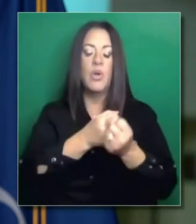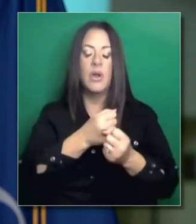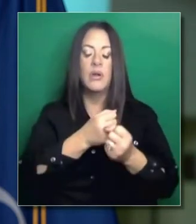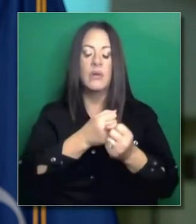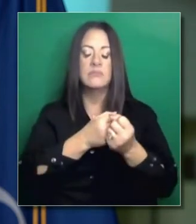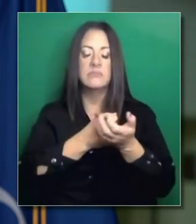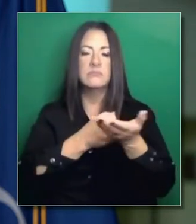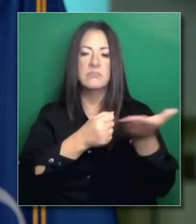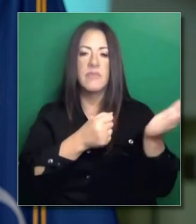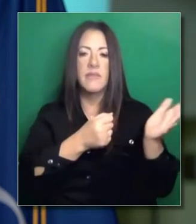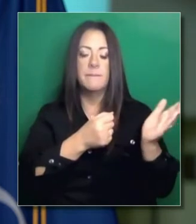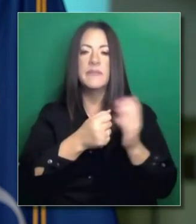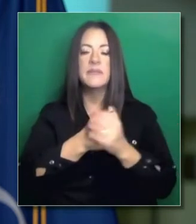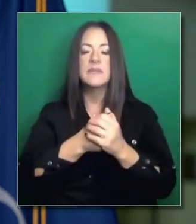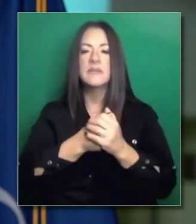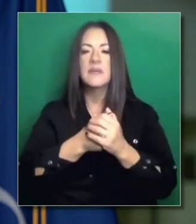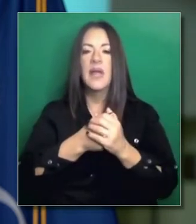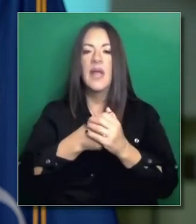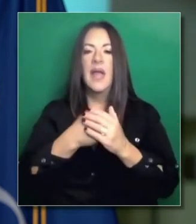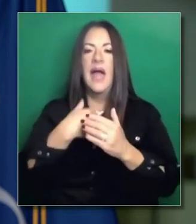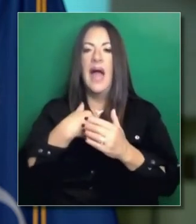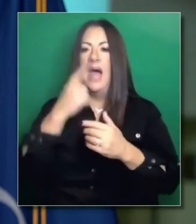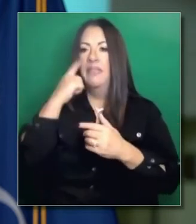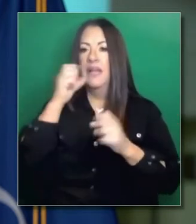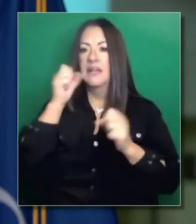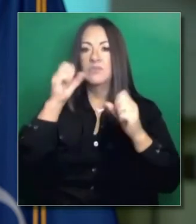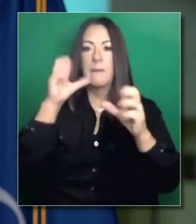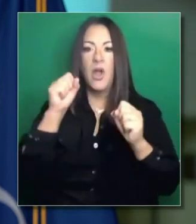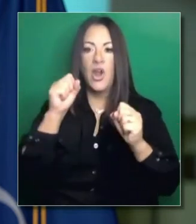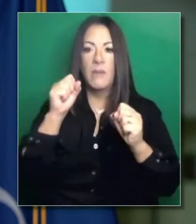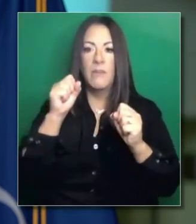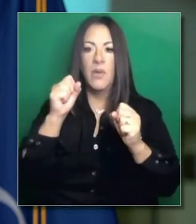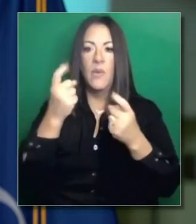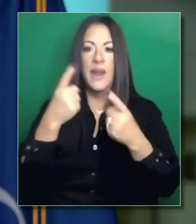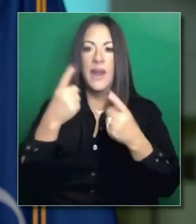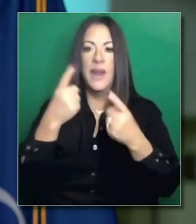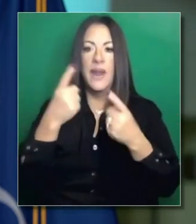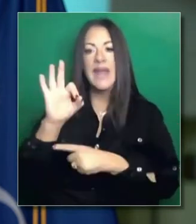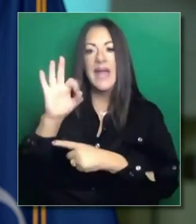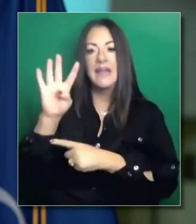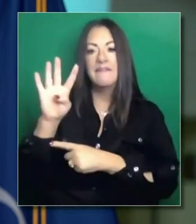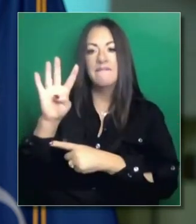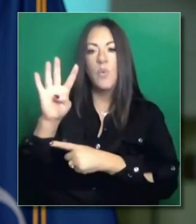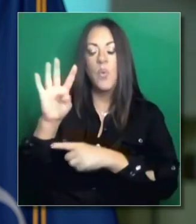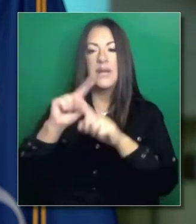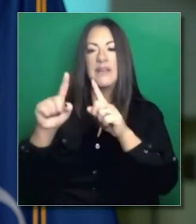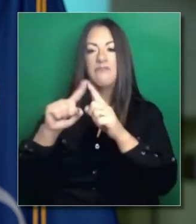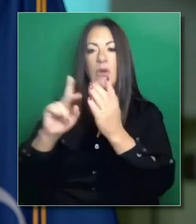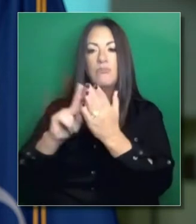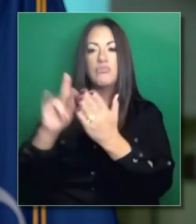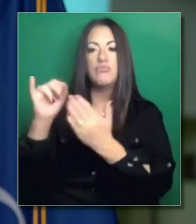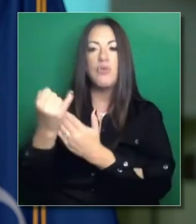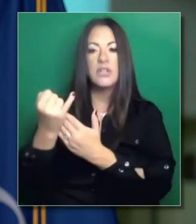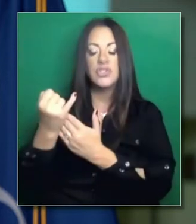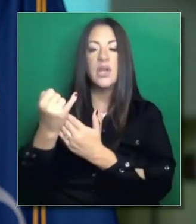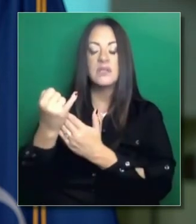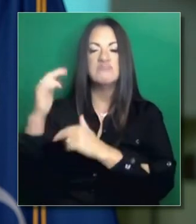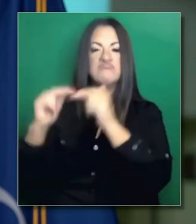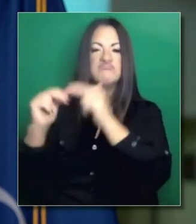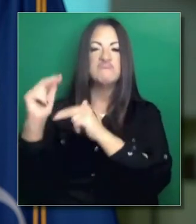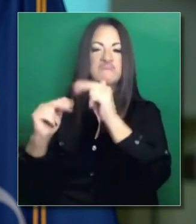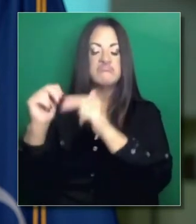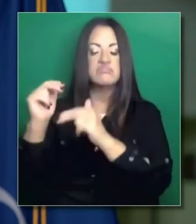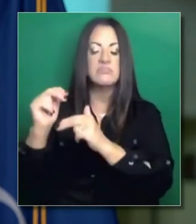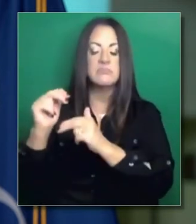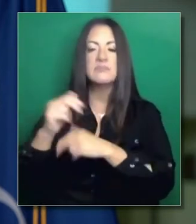que yo indicaría que se hizo algo, y lo digo de forma humilde. En el